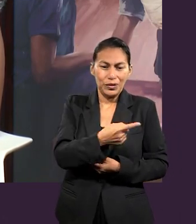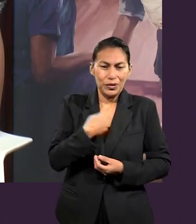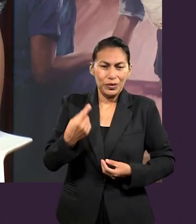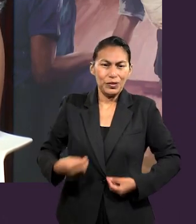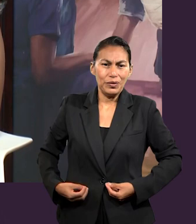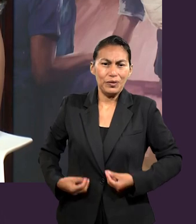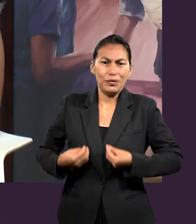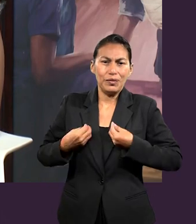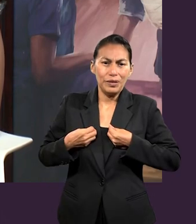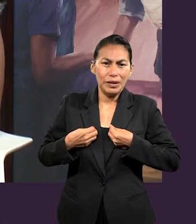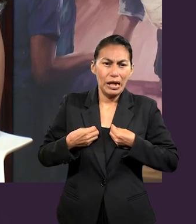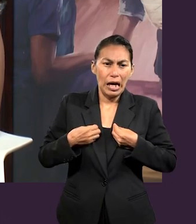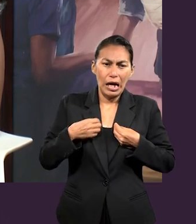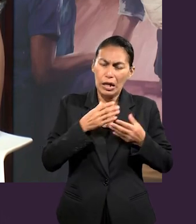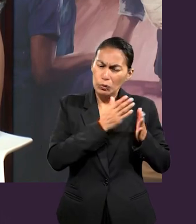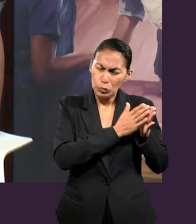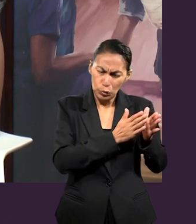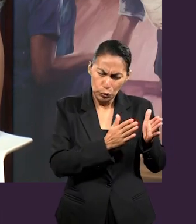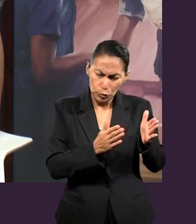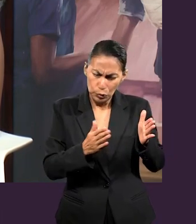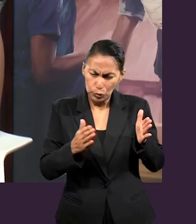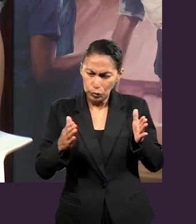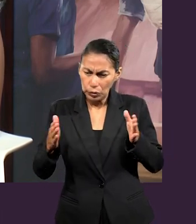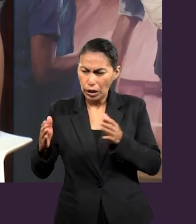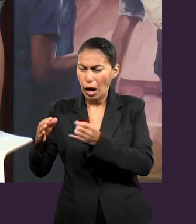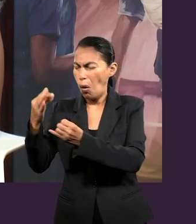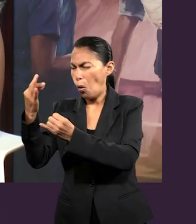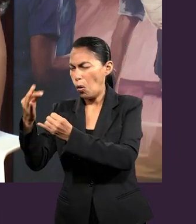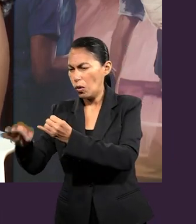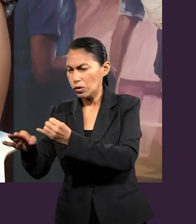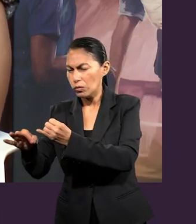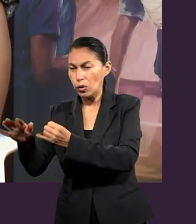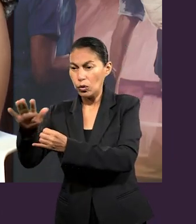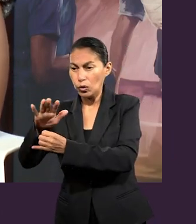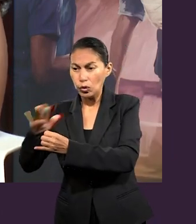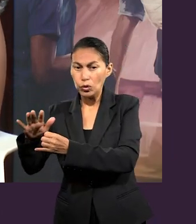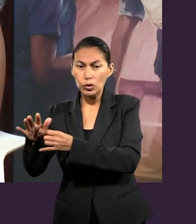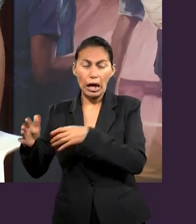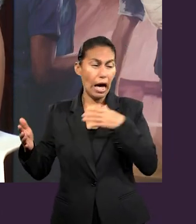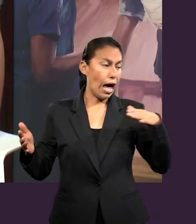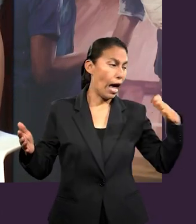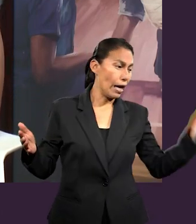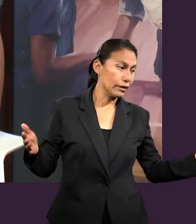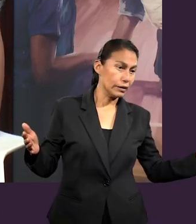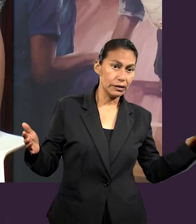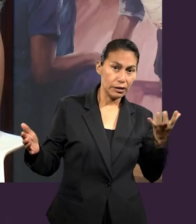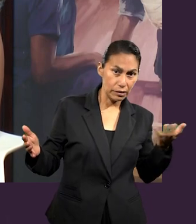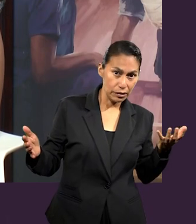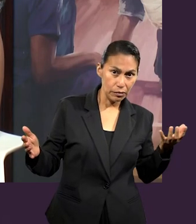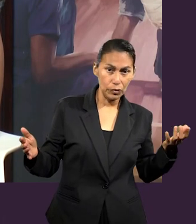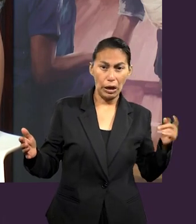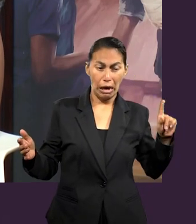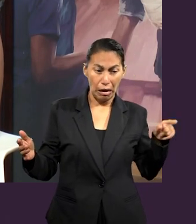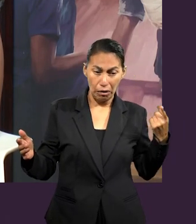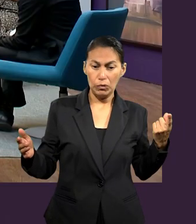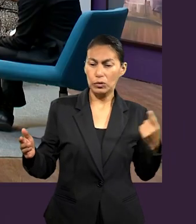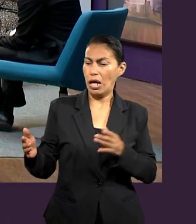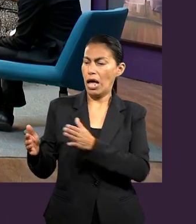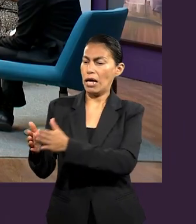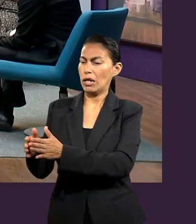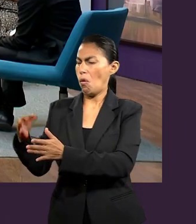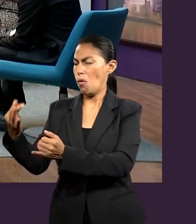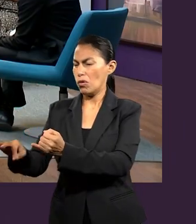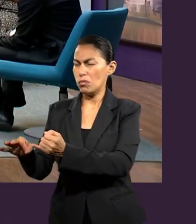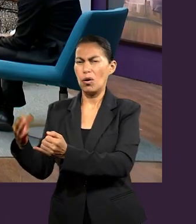Todo para que al final pueda ser unificado todo lo que tenemos, todo lo que hemos sido, todo lo que es hasta ahora en Cristo Jesús. Qué